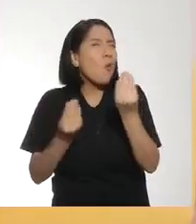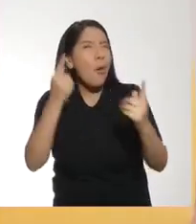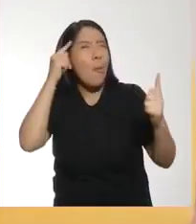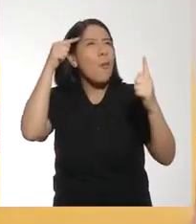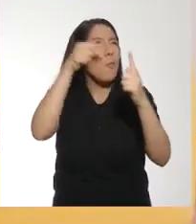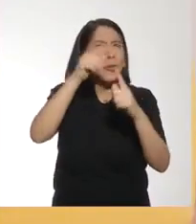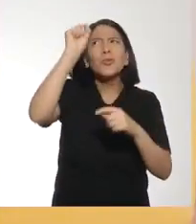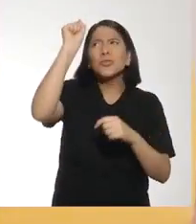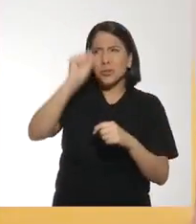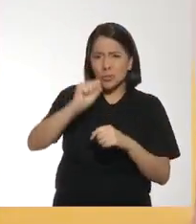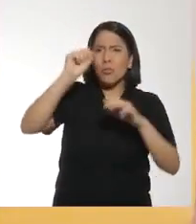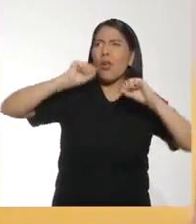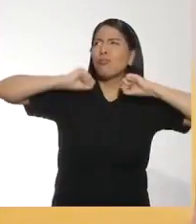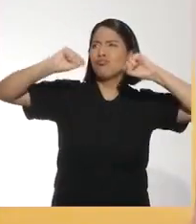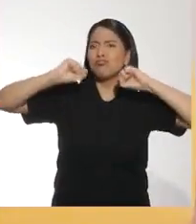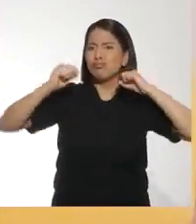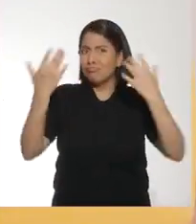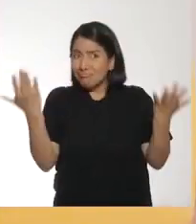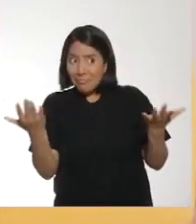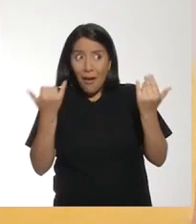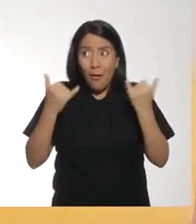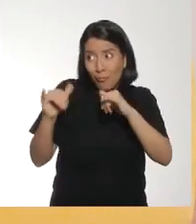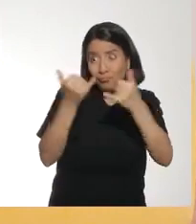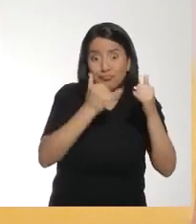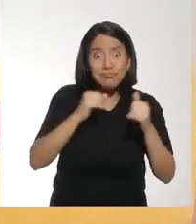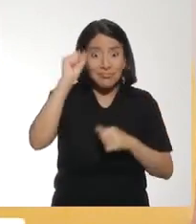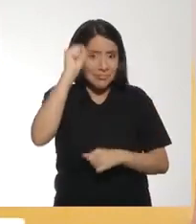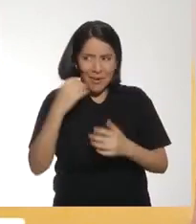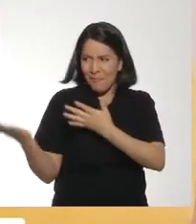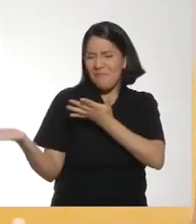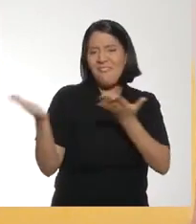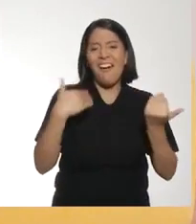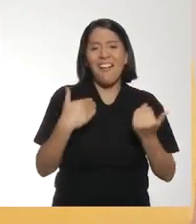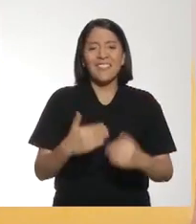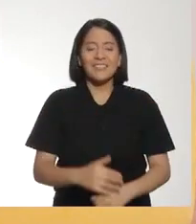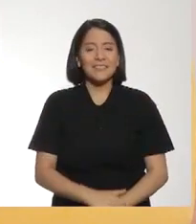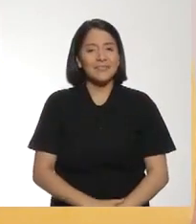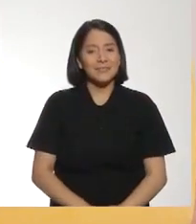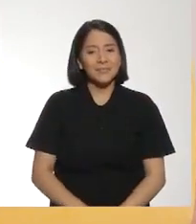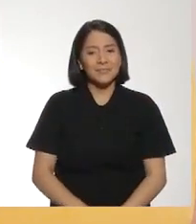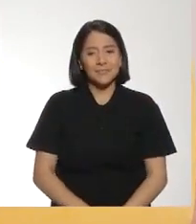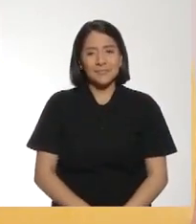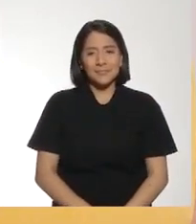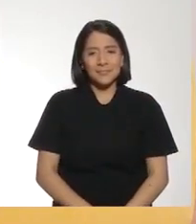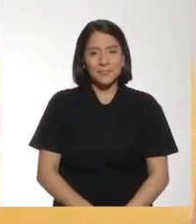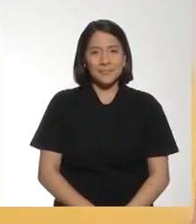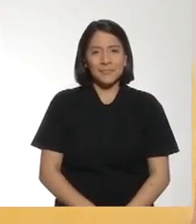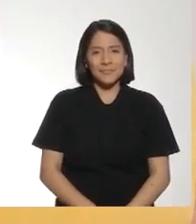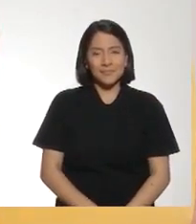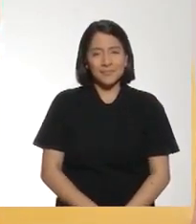Ray. Y siempre hay una buena razón para poder hacer actividad física. ¿Qué tal si vamos a jugar un rato? ¡Ya! ¡Vamos!